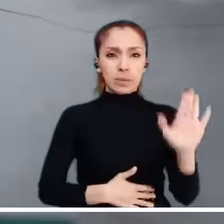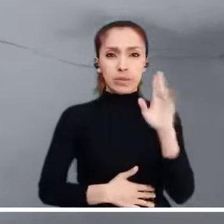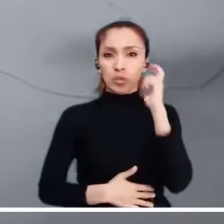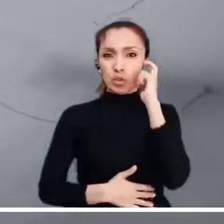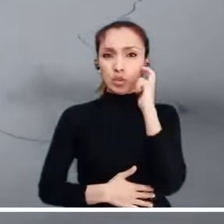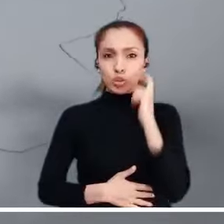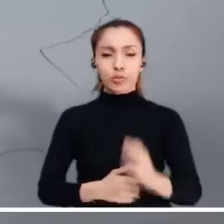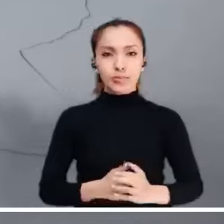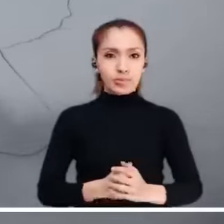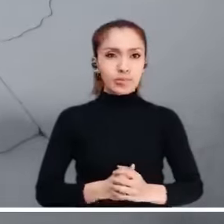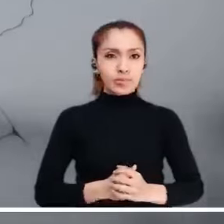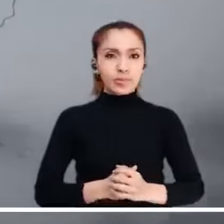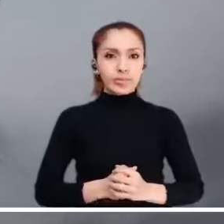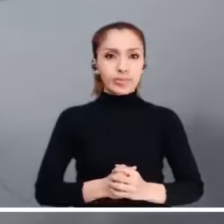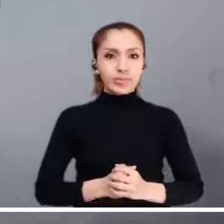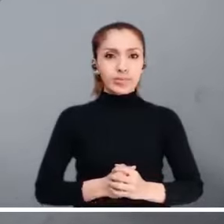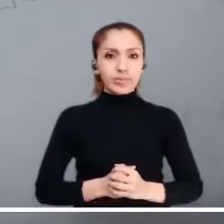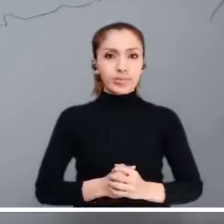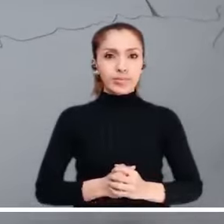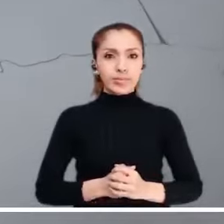en el departamento de Chocó.